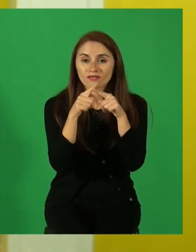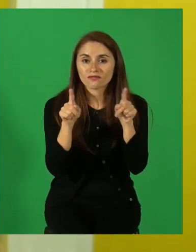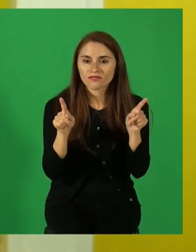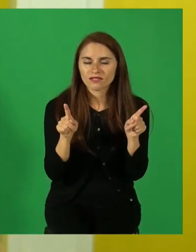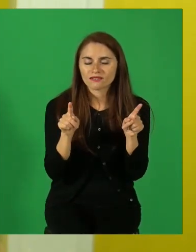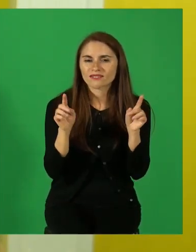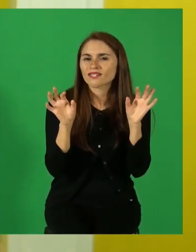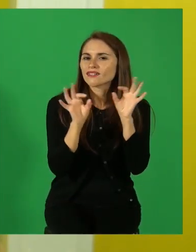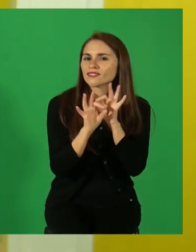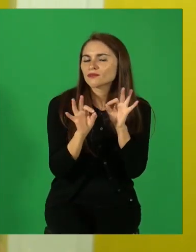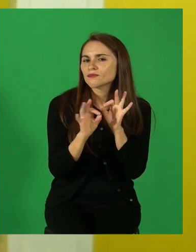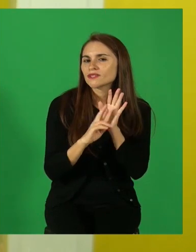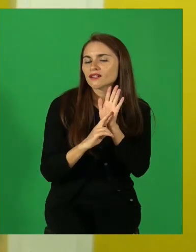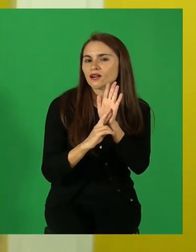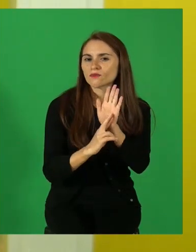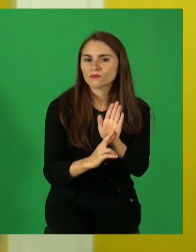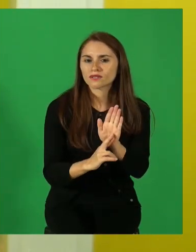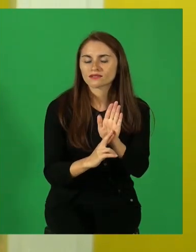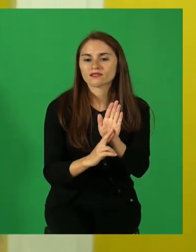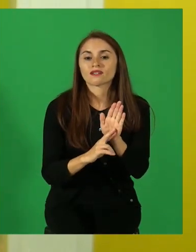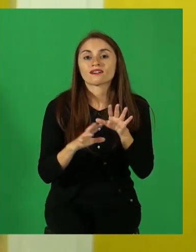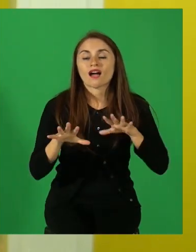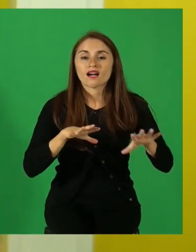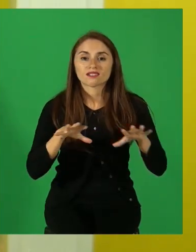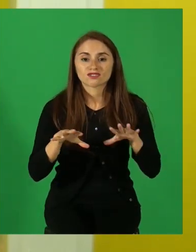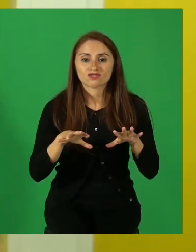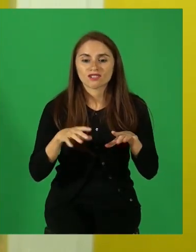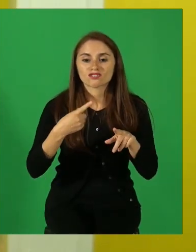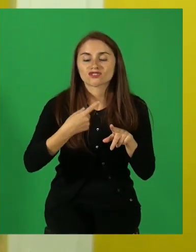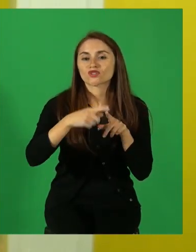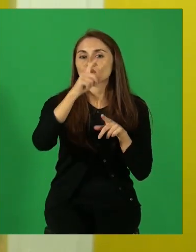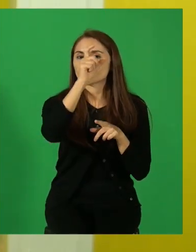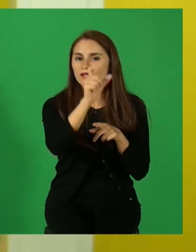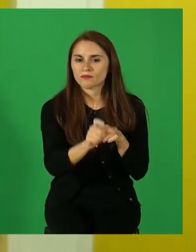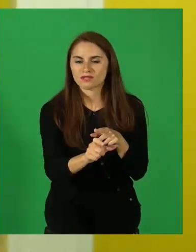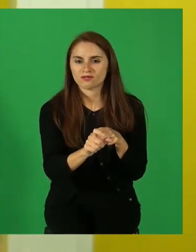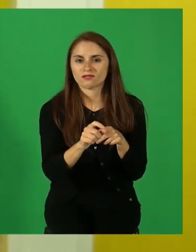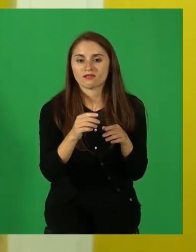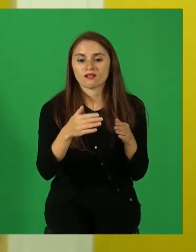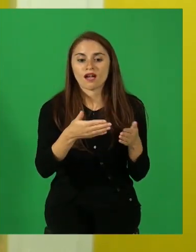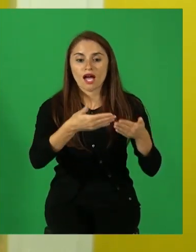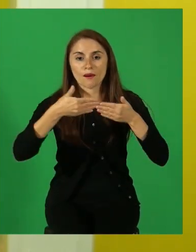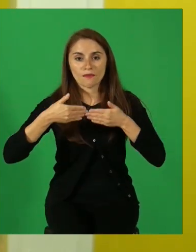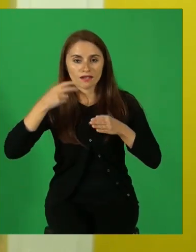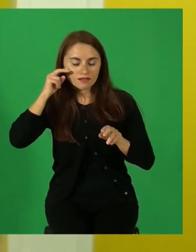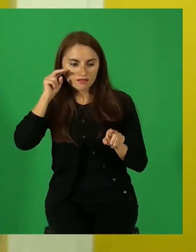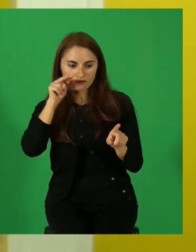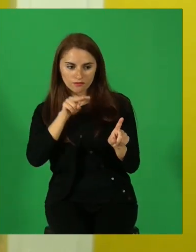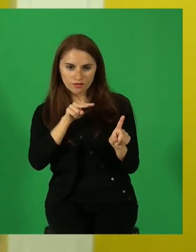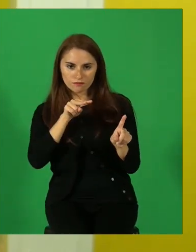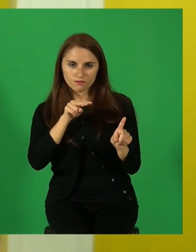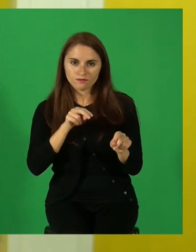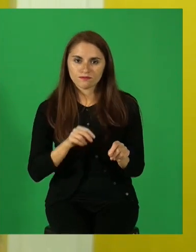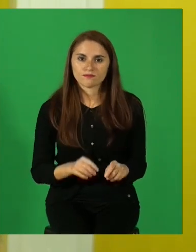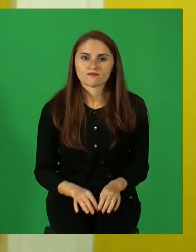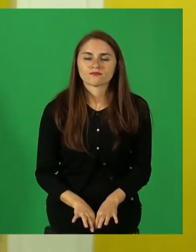nos indican que las acciones son externas, son observables. Bien,